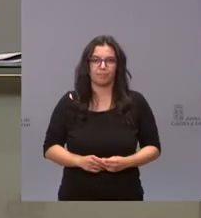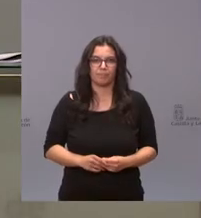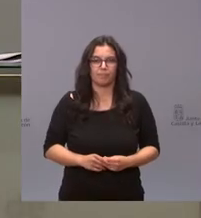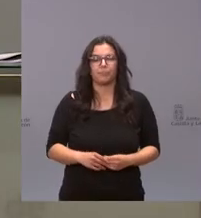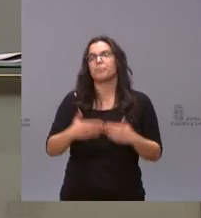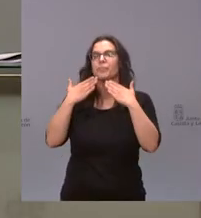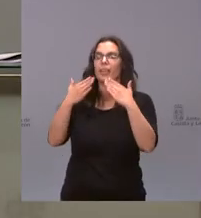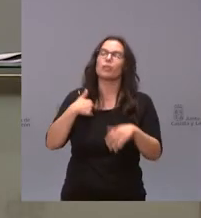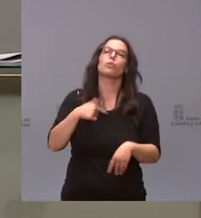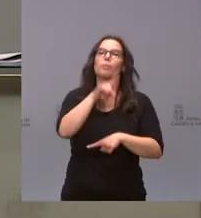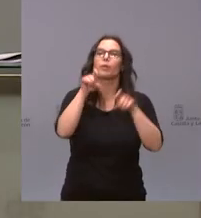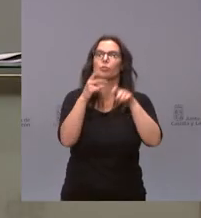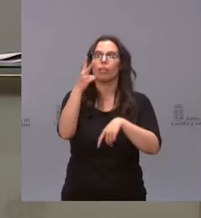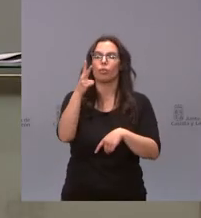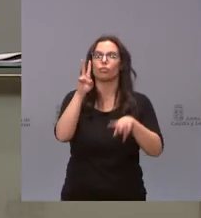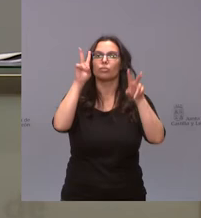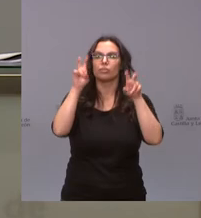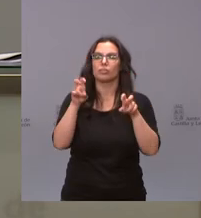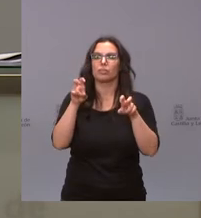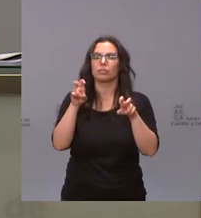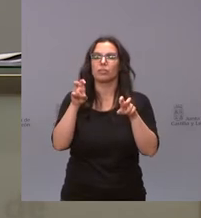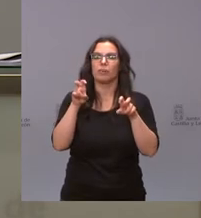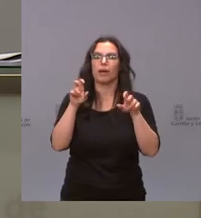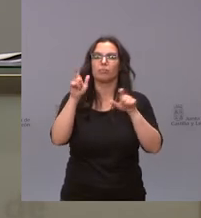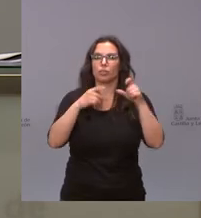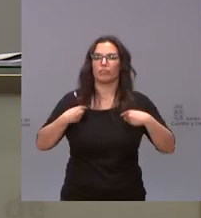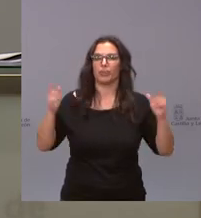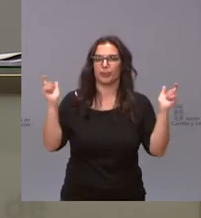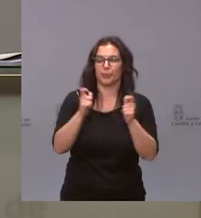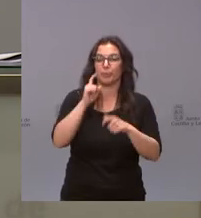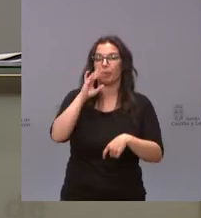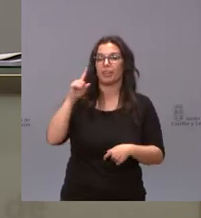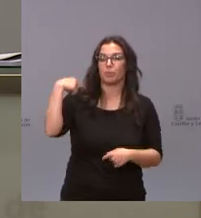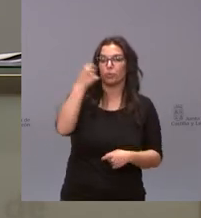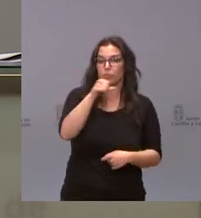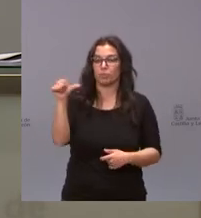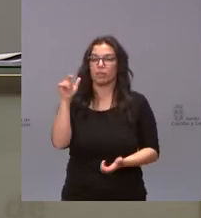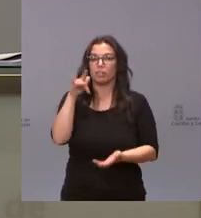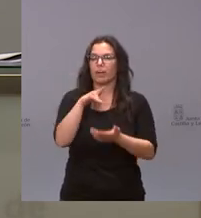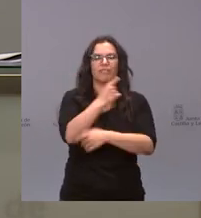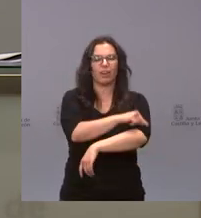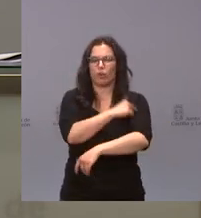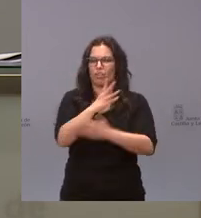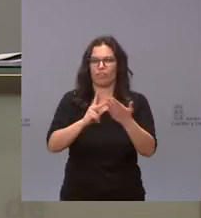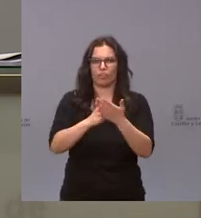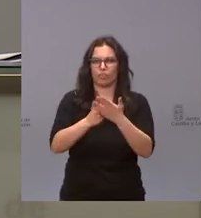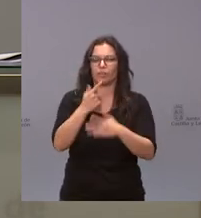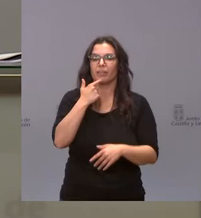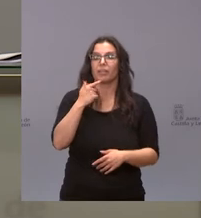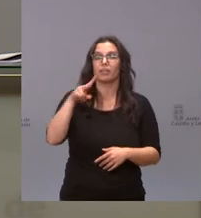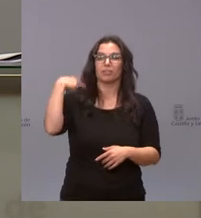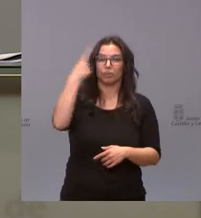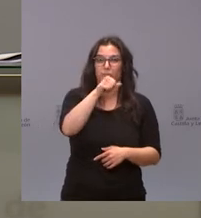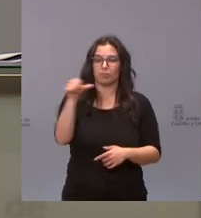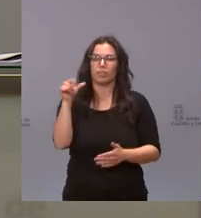Yo tenía dos cuestiones relacionadas con la vacunación parece que la semana que viene se va alcanzar esa cifra de unas 150.000 vacunas